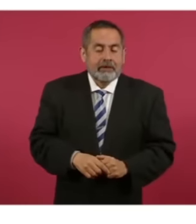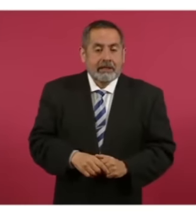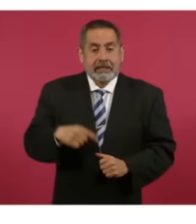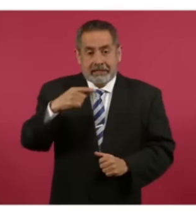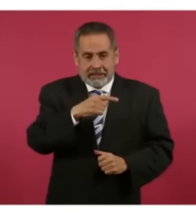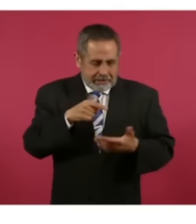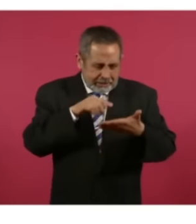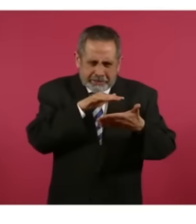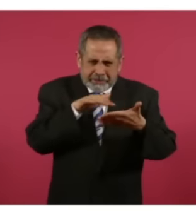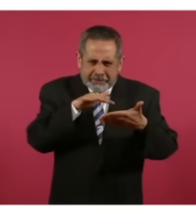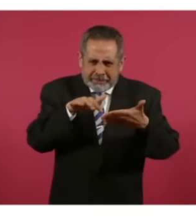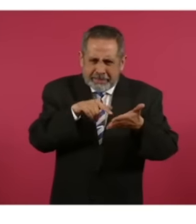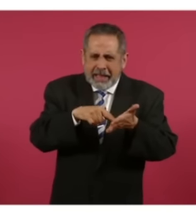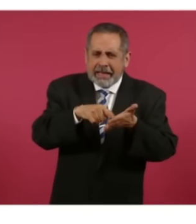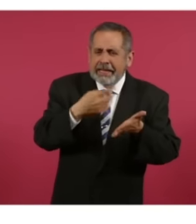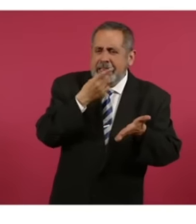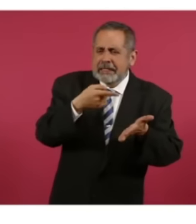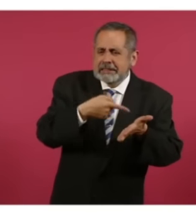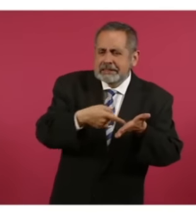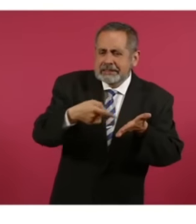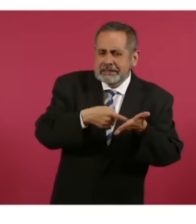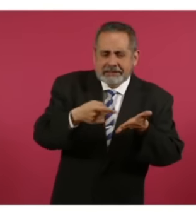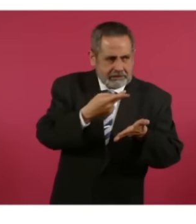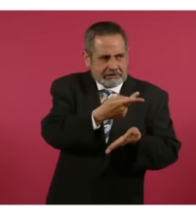dice El acuerdo Este